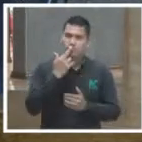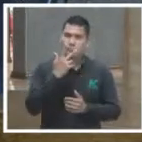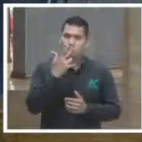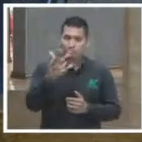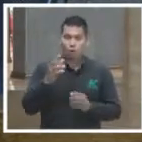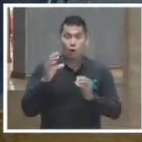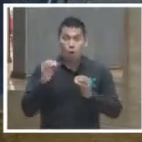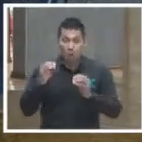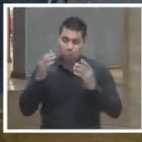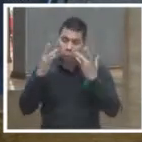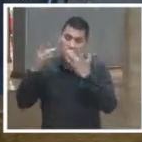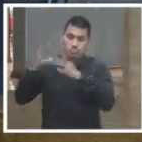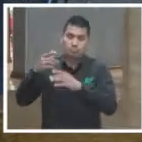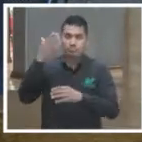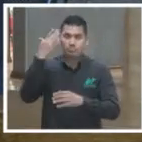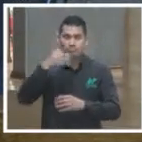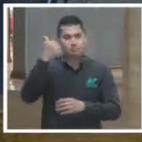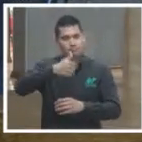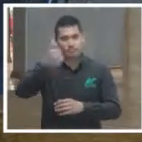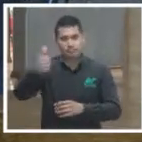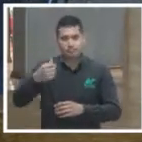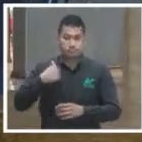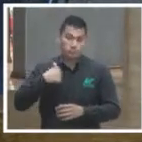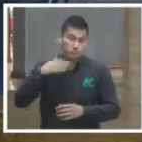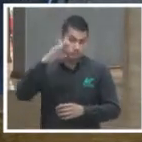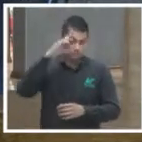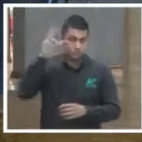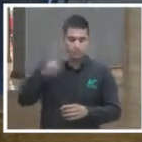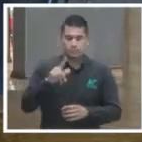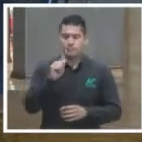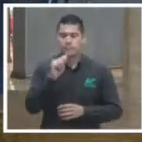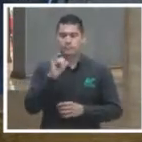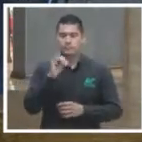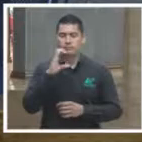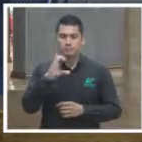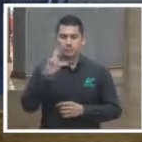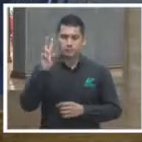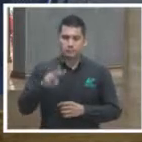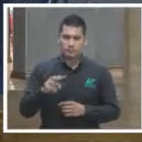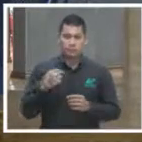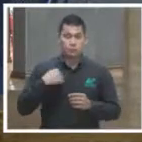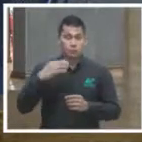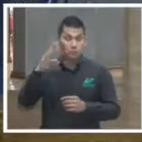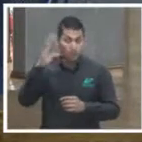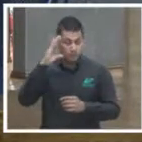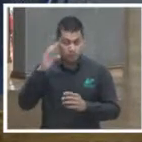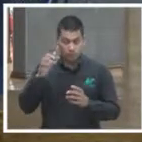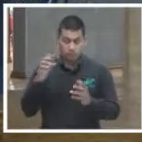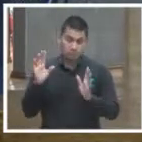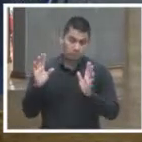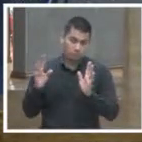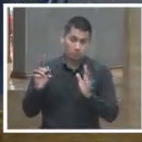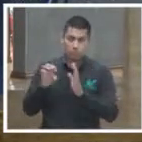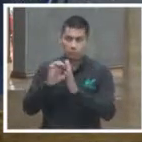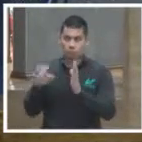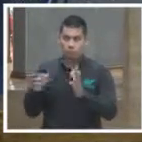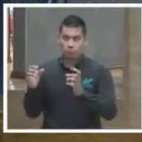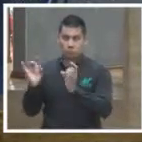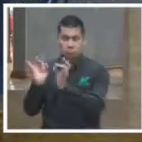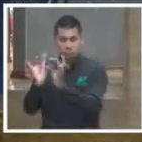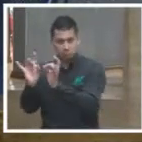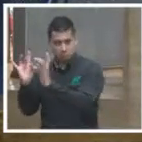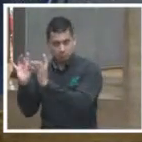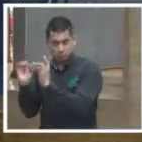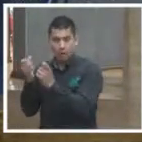desperdiciemos. Yo creo que las TICs y porque creo que muchos de los asuntos, por no decir que